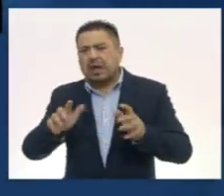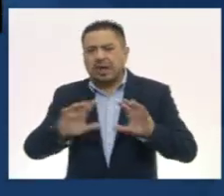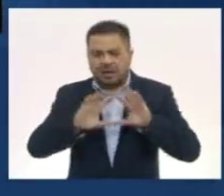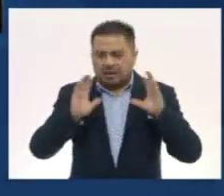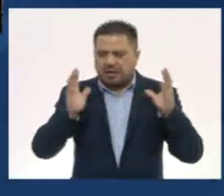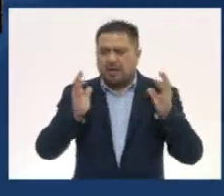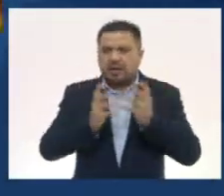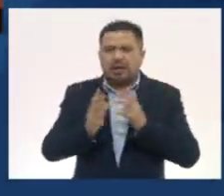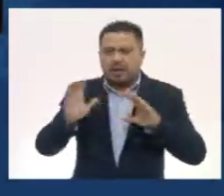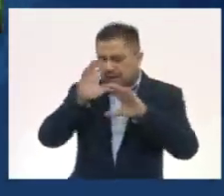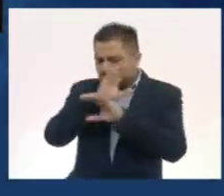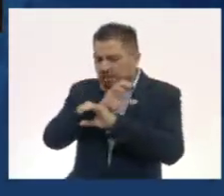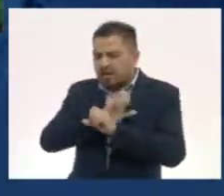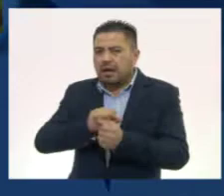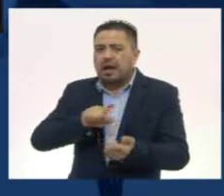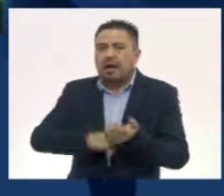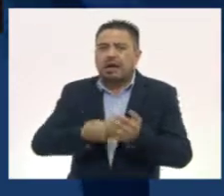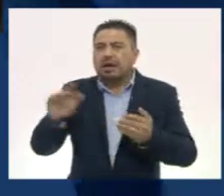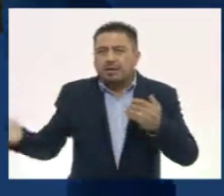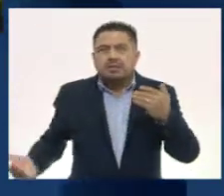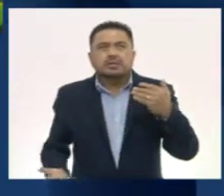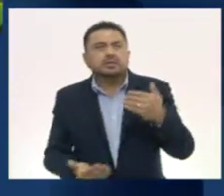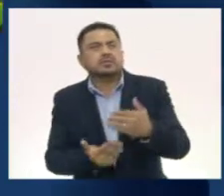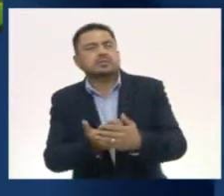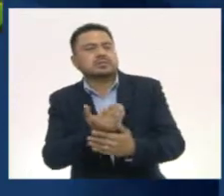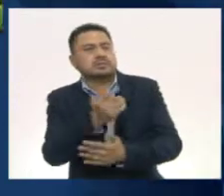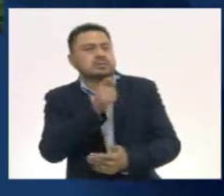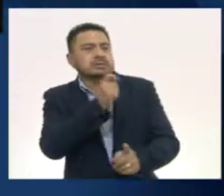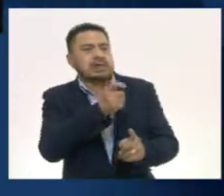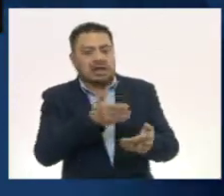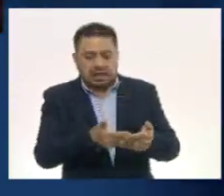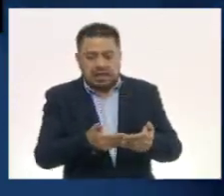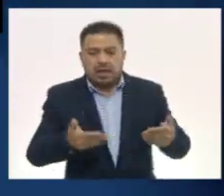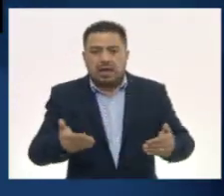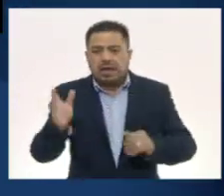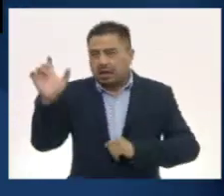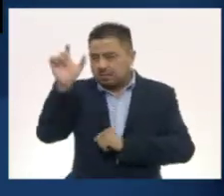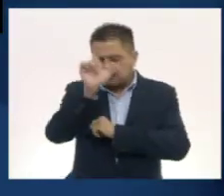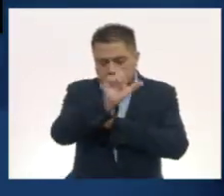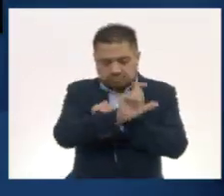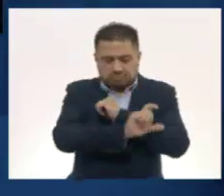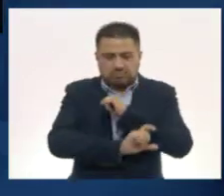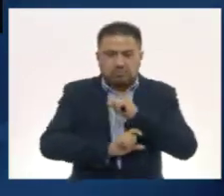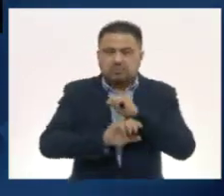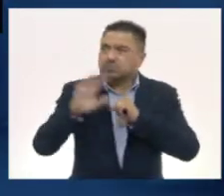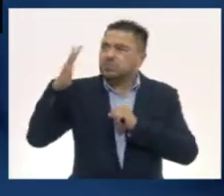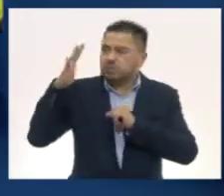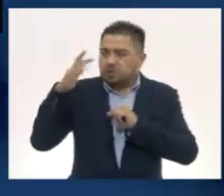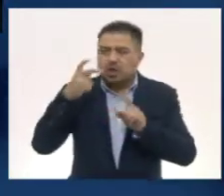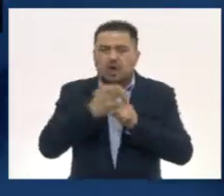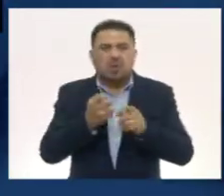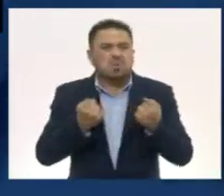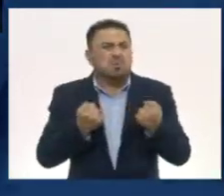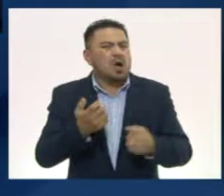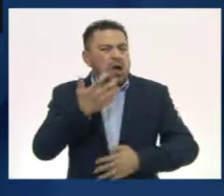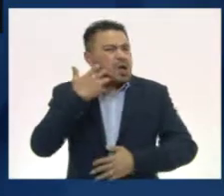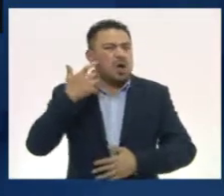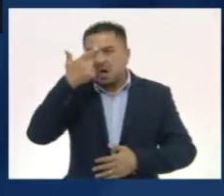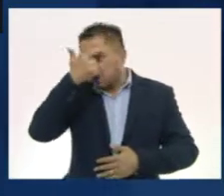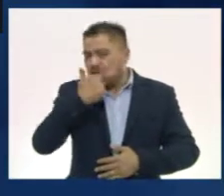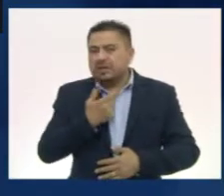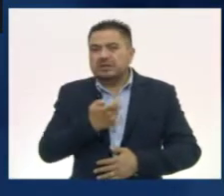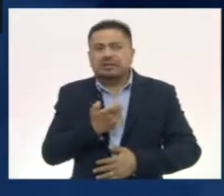apagándose el día ya está. Al Shivalva, ahora descenderás. Oh poderoso jaguar de la noche,